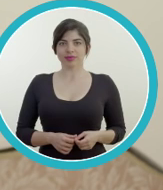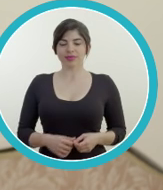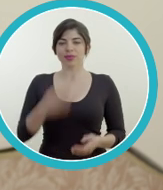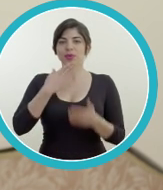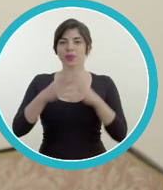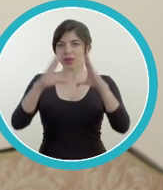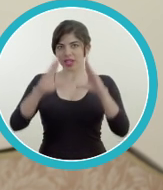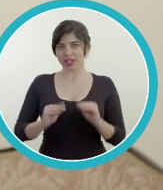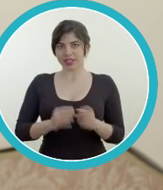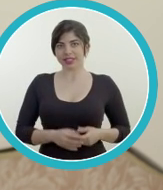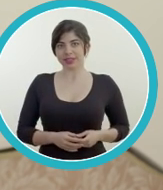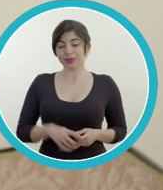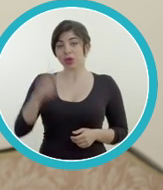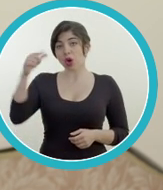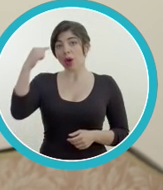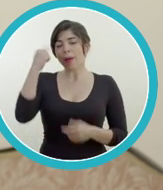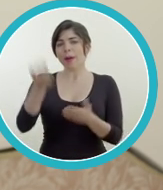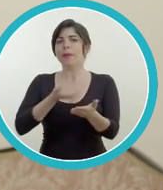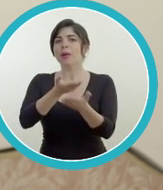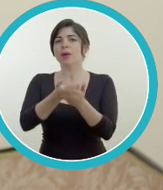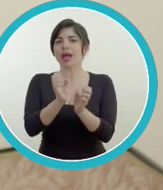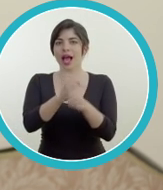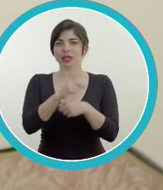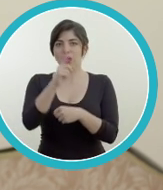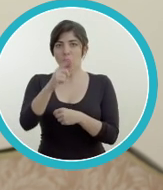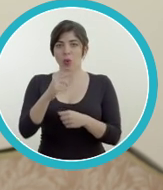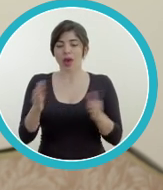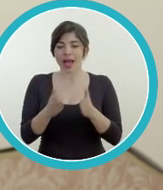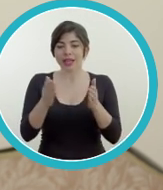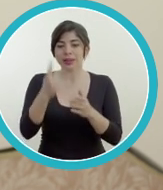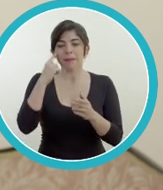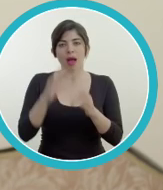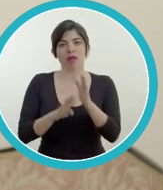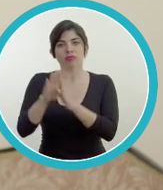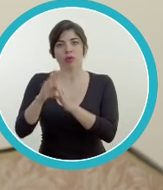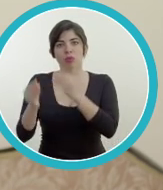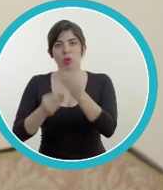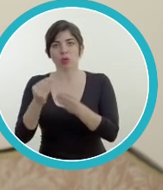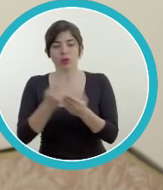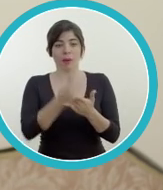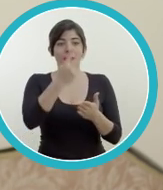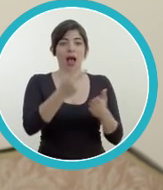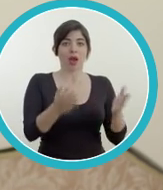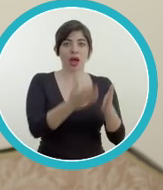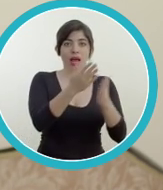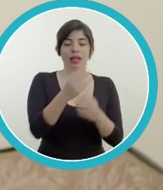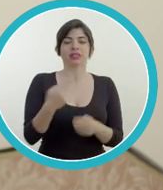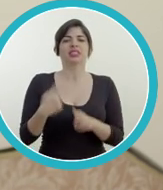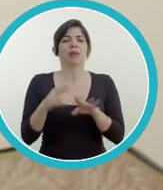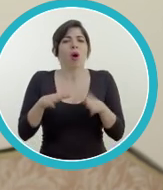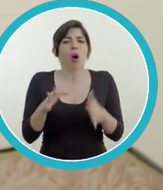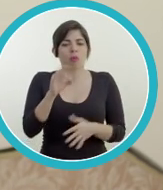Un saludo para todos y todas. El gobierno propone la creación de una agencia de fomento productivo, innovación y valor